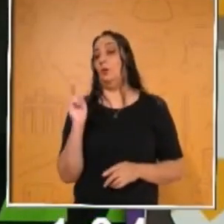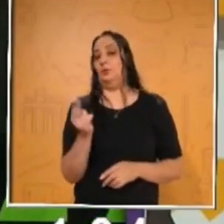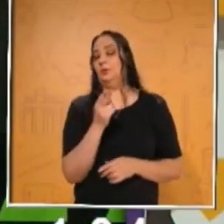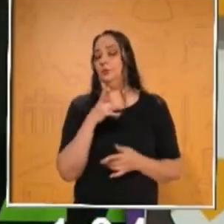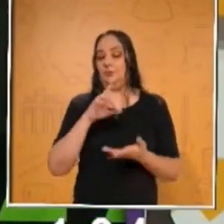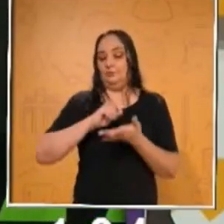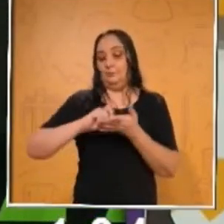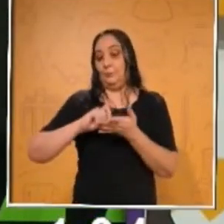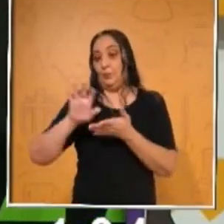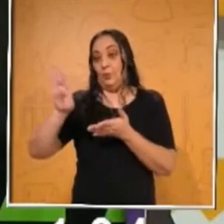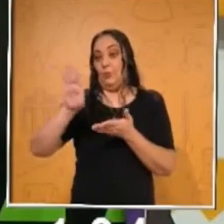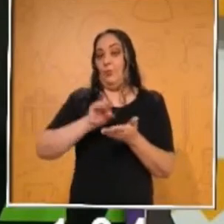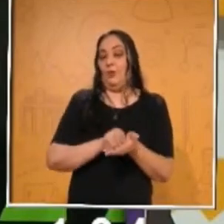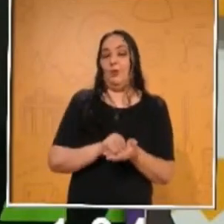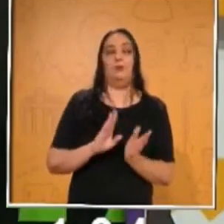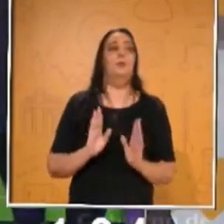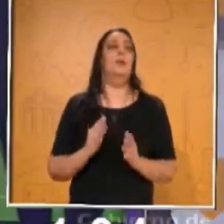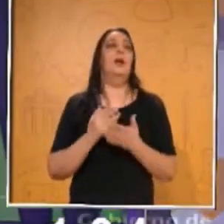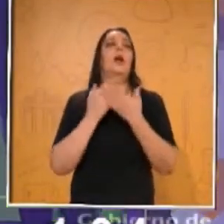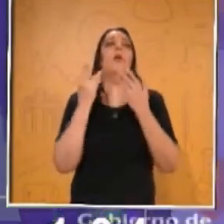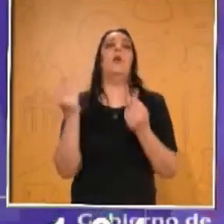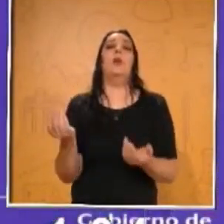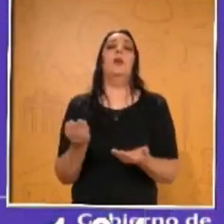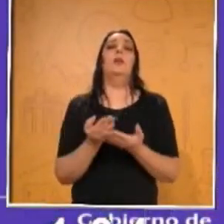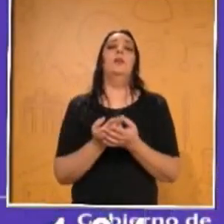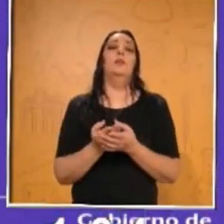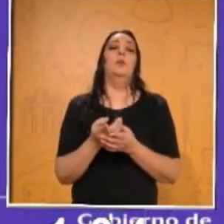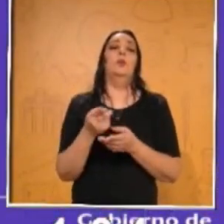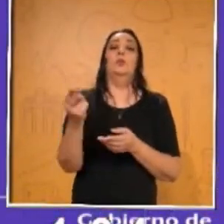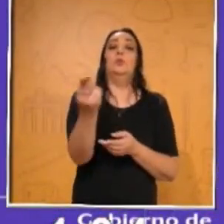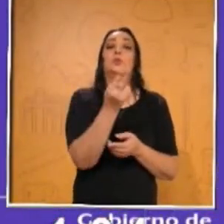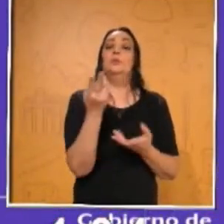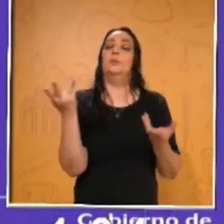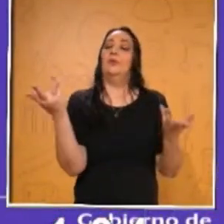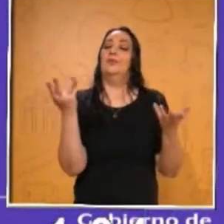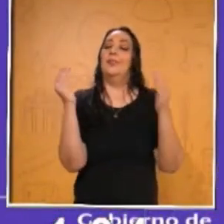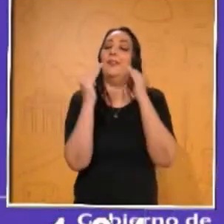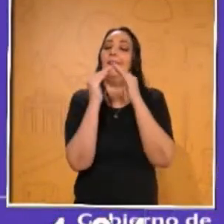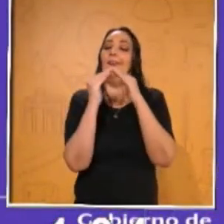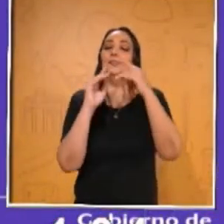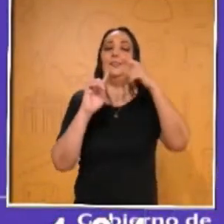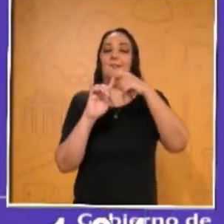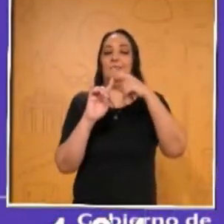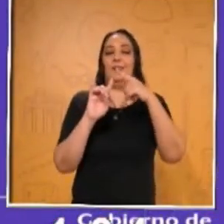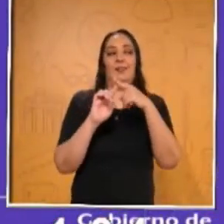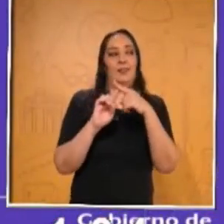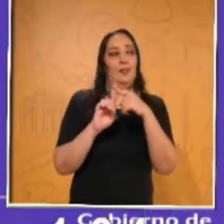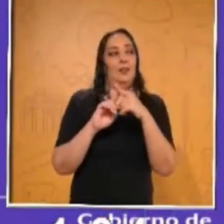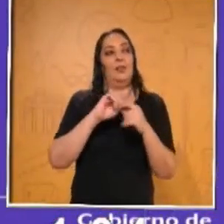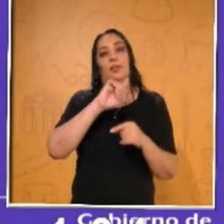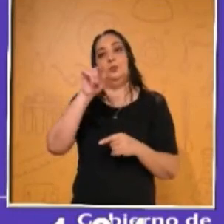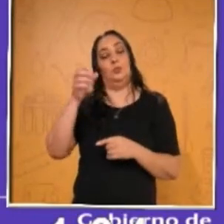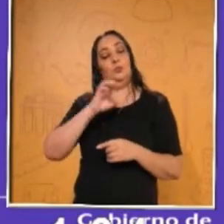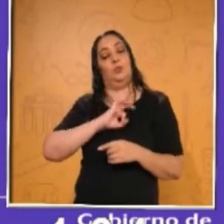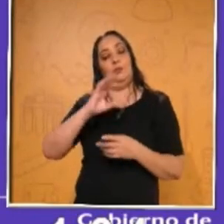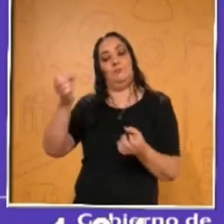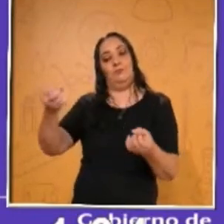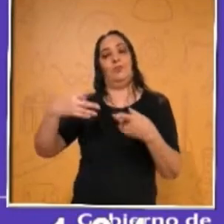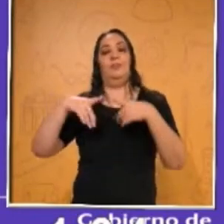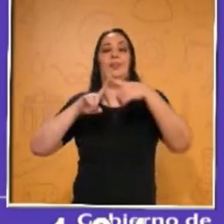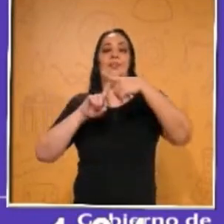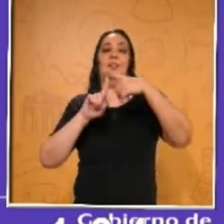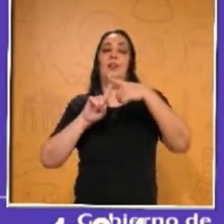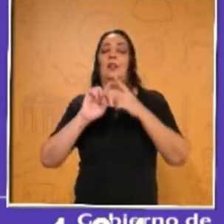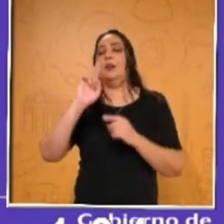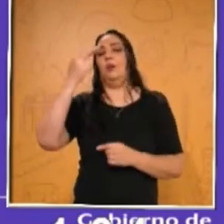Muy bien, ahora sí, vámonos a los ejercicios que van a realizar ustedes en casita y ahí nos manden las producciones. Se les recuerda